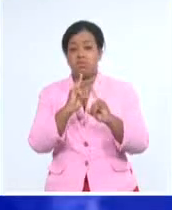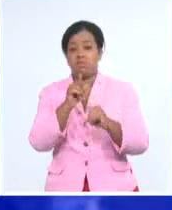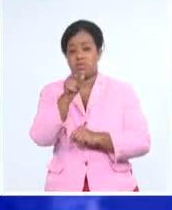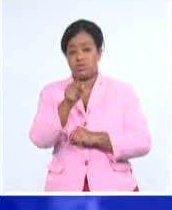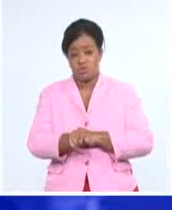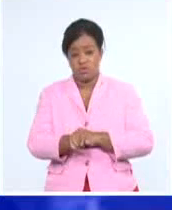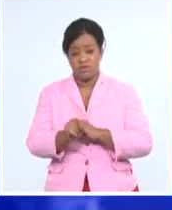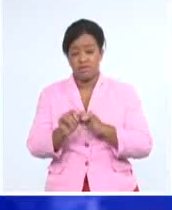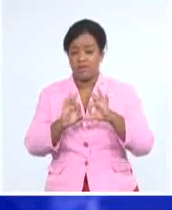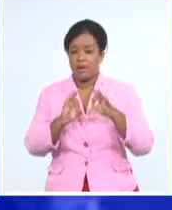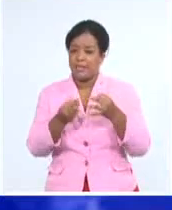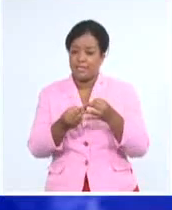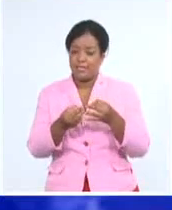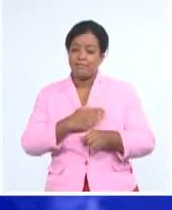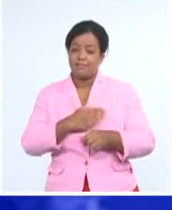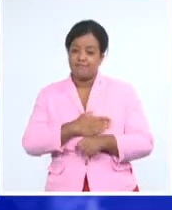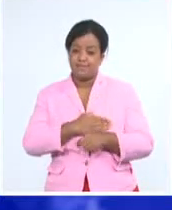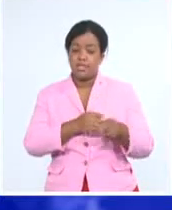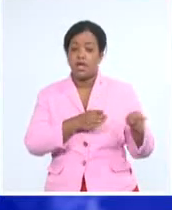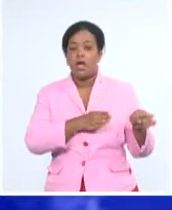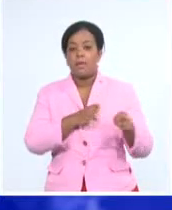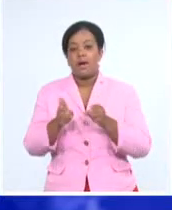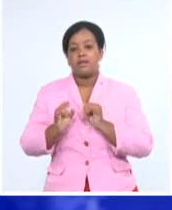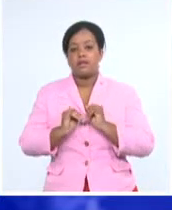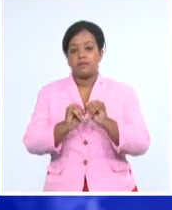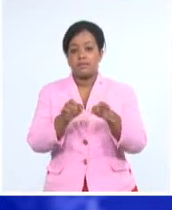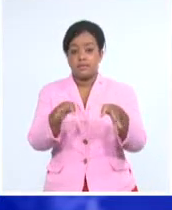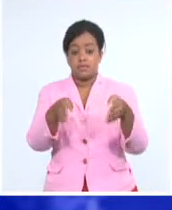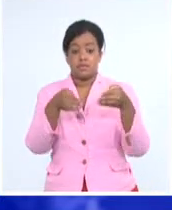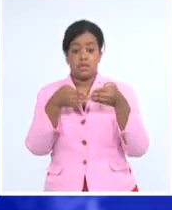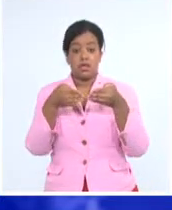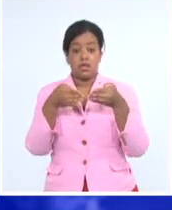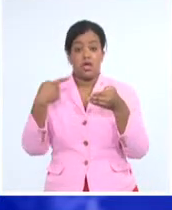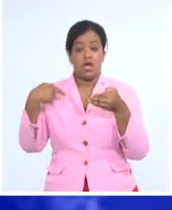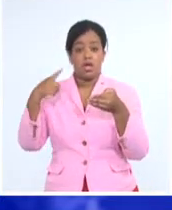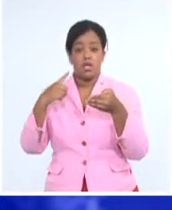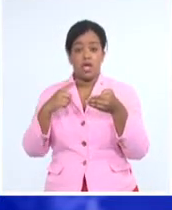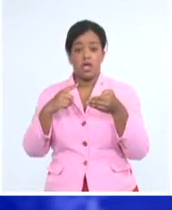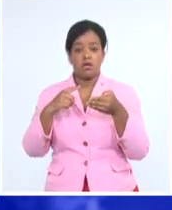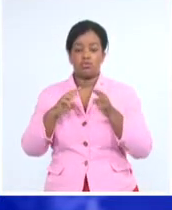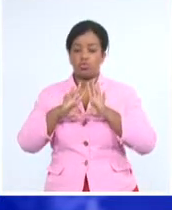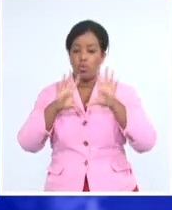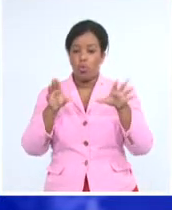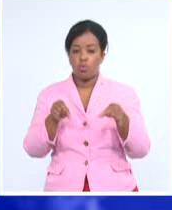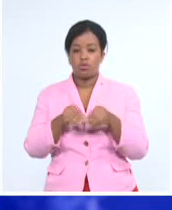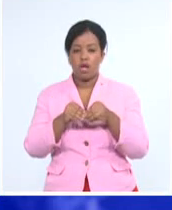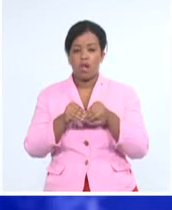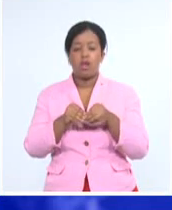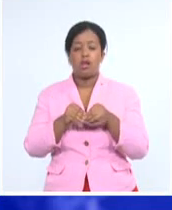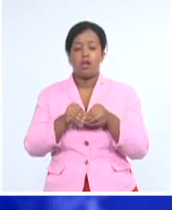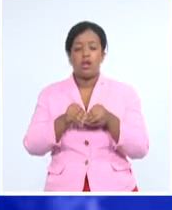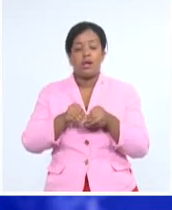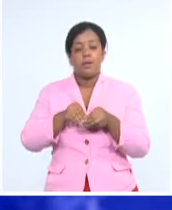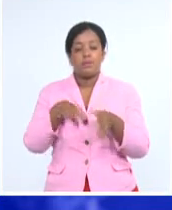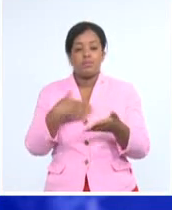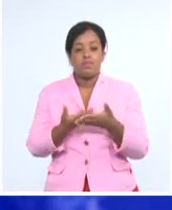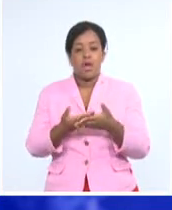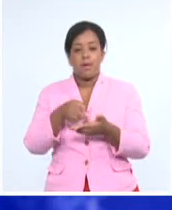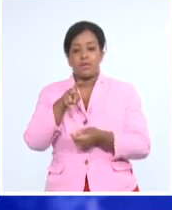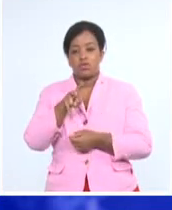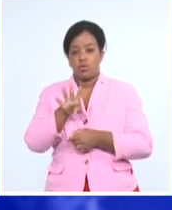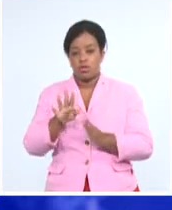familia. Informó el experto que al cierre de ayer se procesaron más de 24.000 muestras y 1